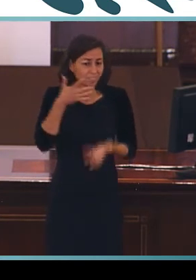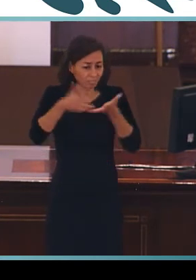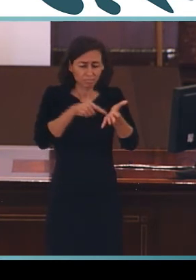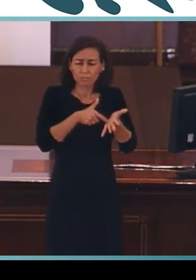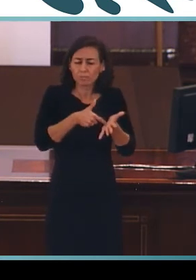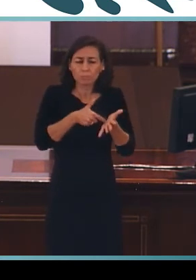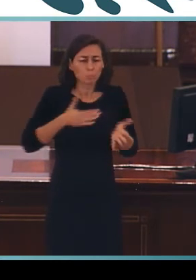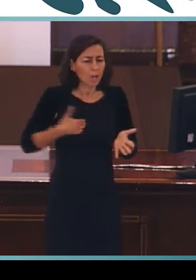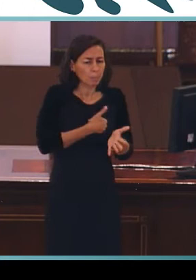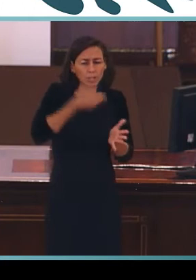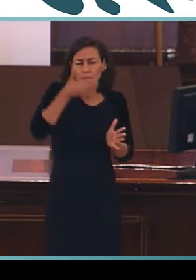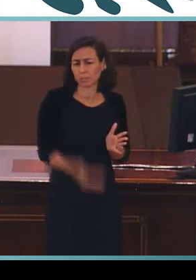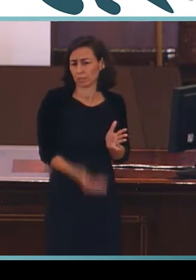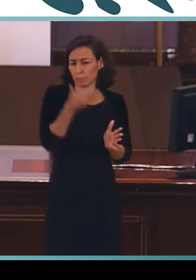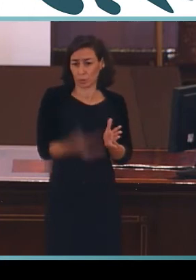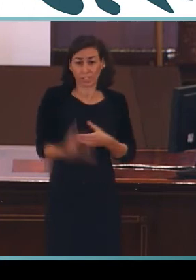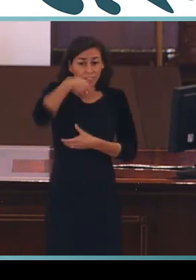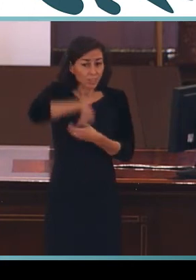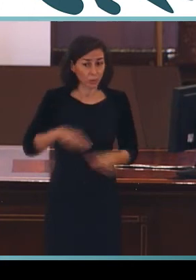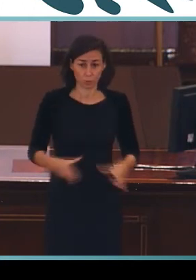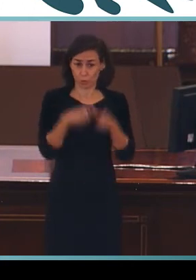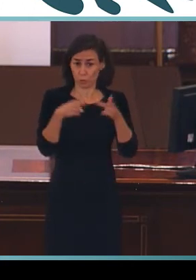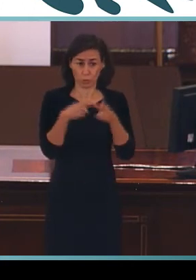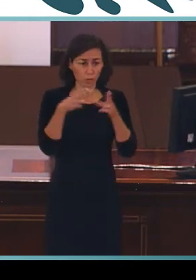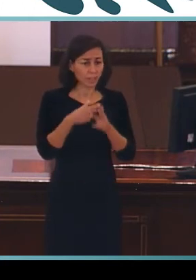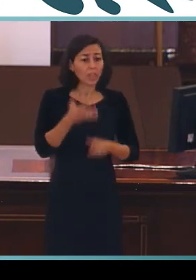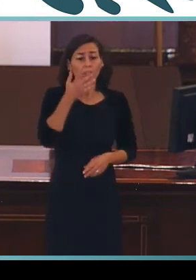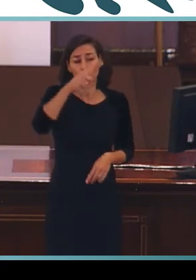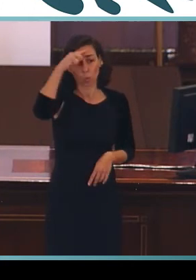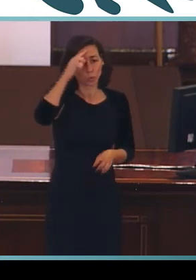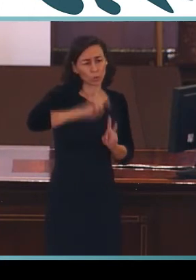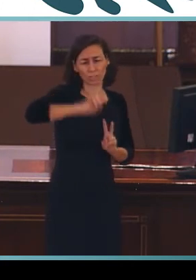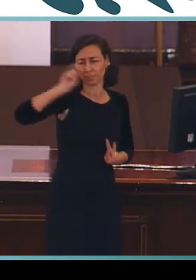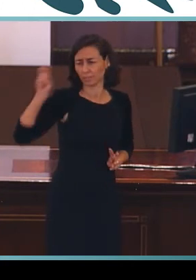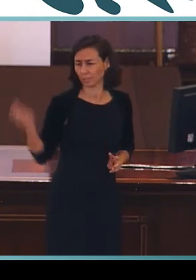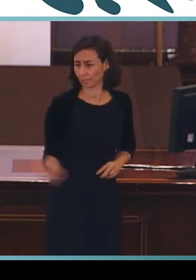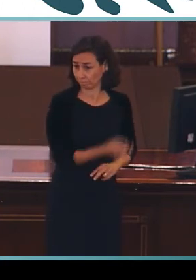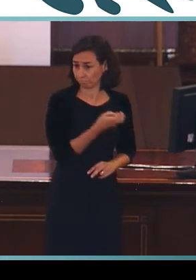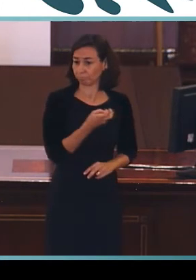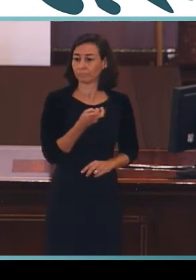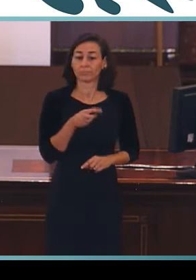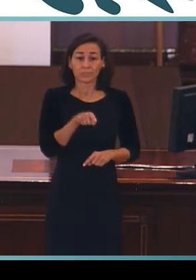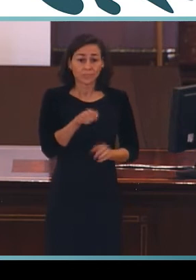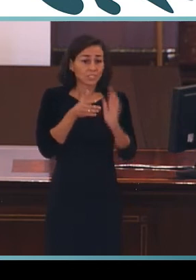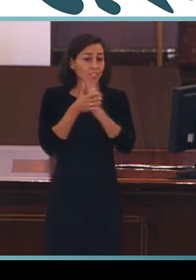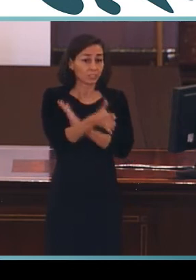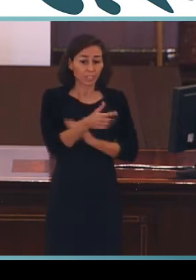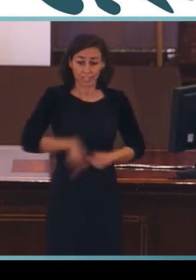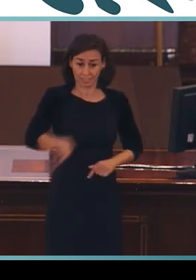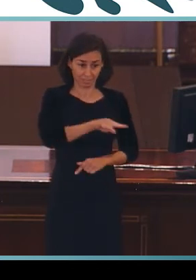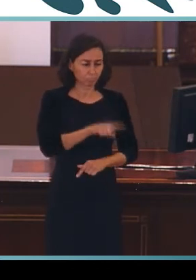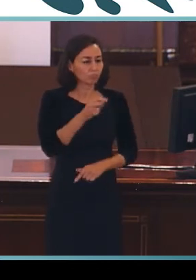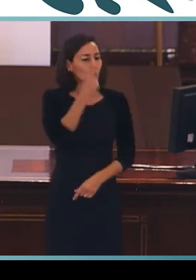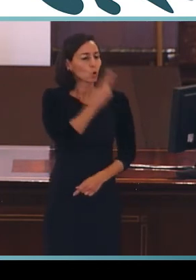ocupe el papel que le corresponde en una sociedad multicultural como la nuestra. Se trata y lo sabéis bien de un